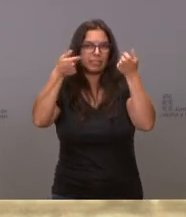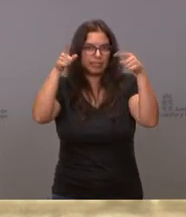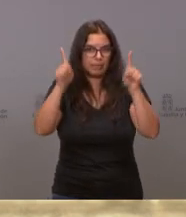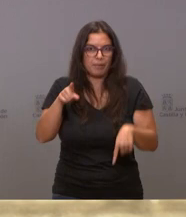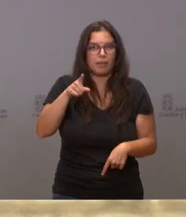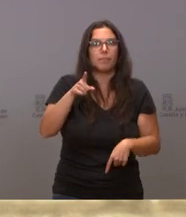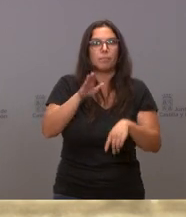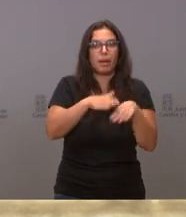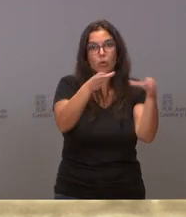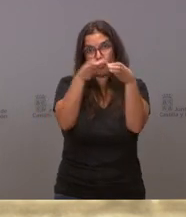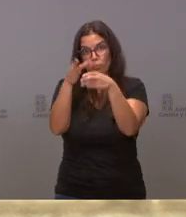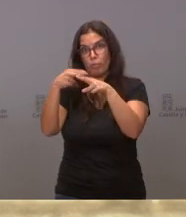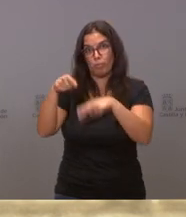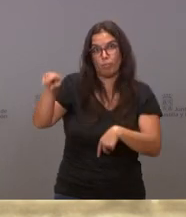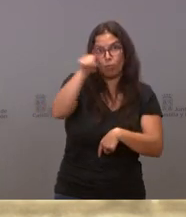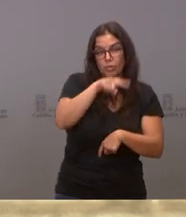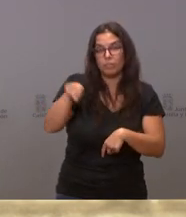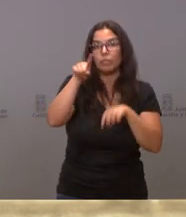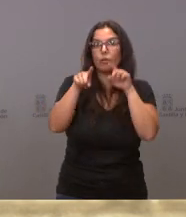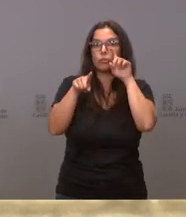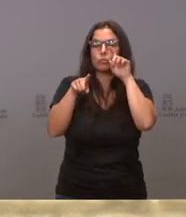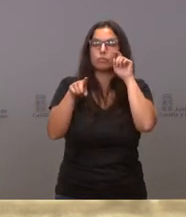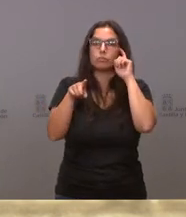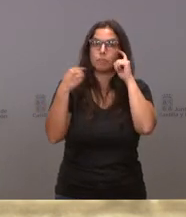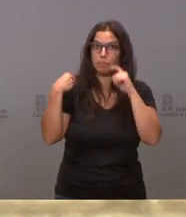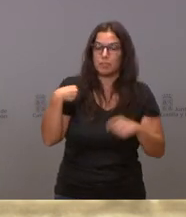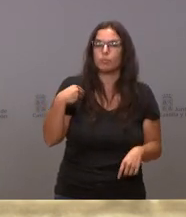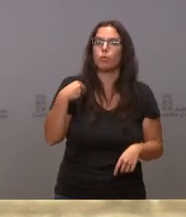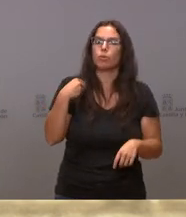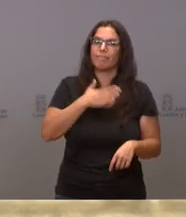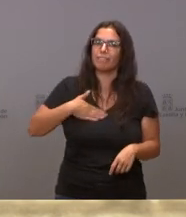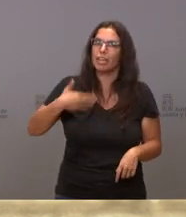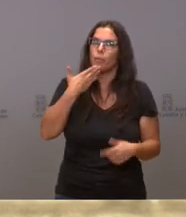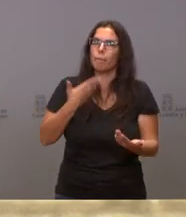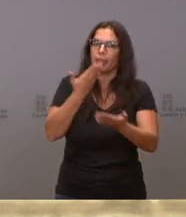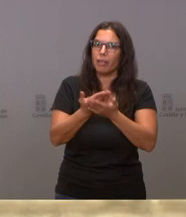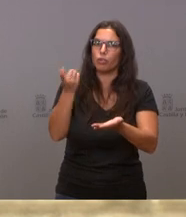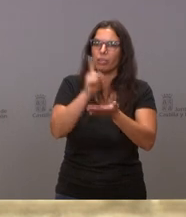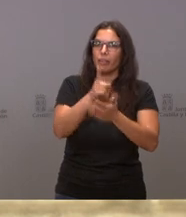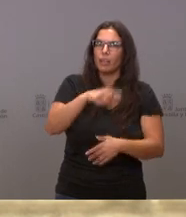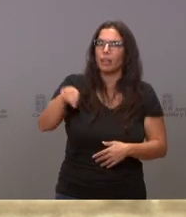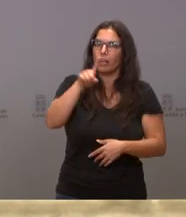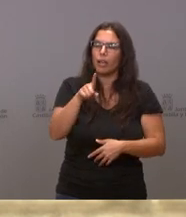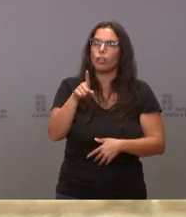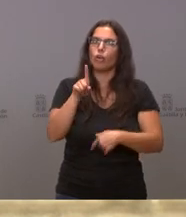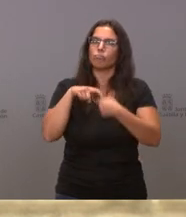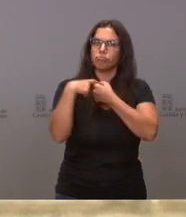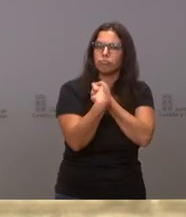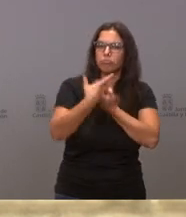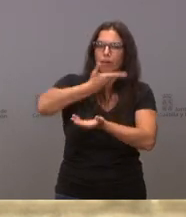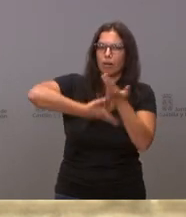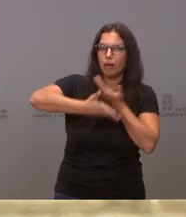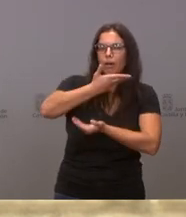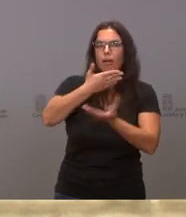a los grupos parlamentarios, a los que, una vez más, vuelvo a invitar a que se sumen al diálogo y al